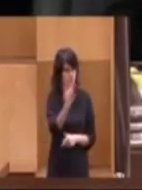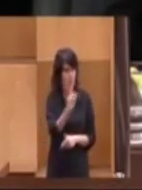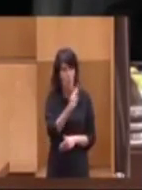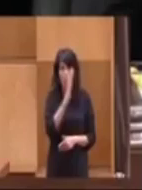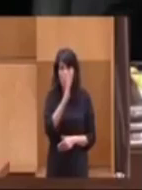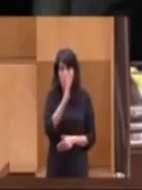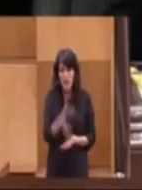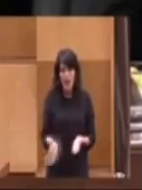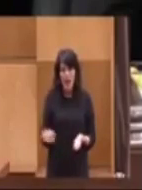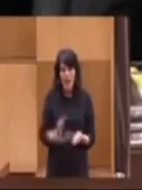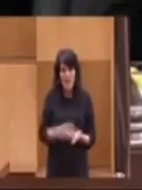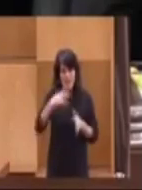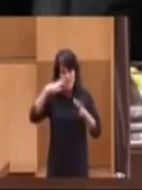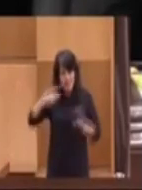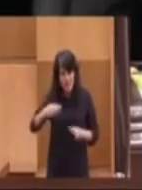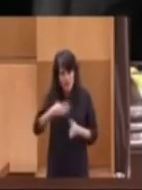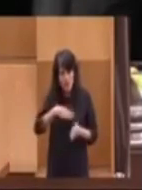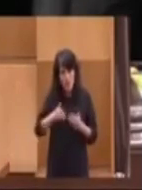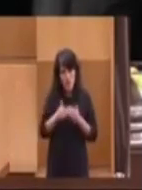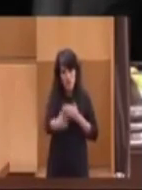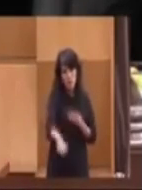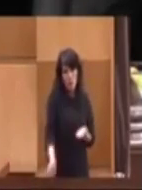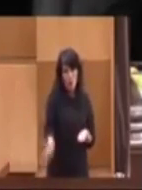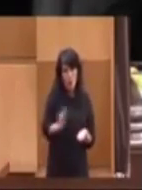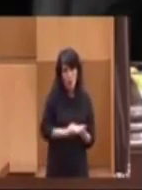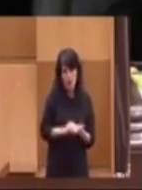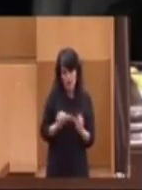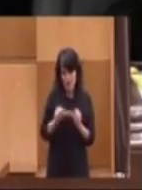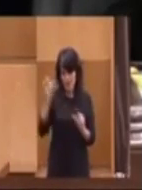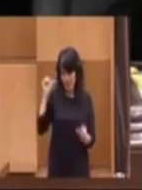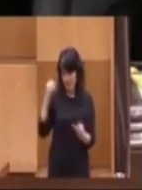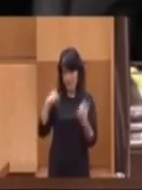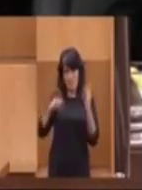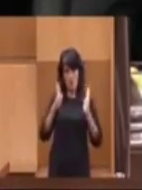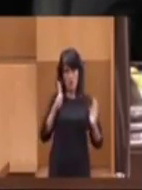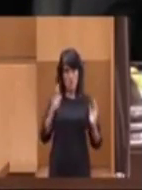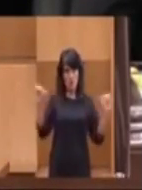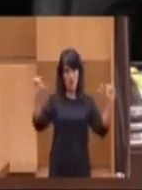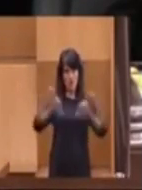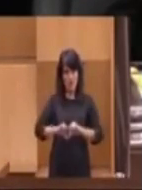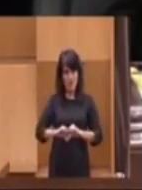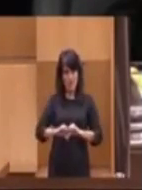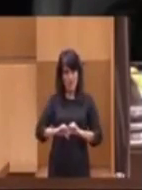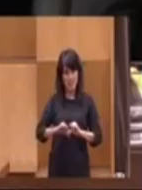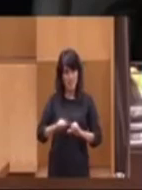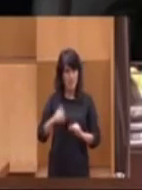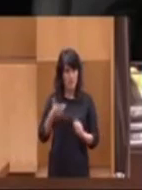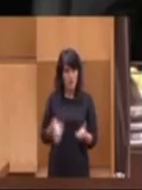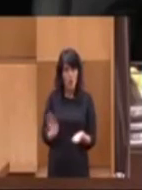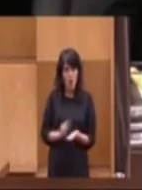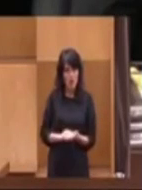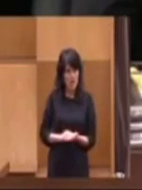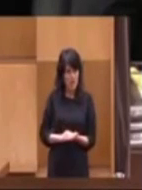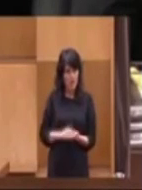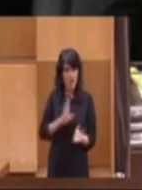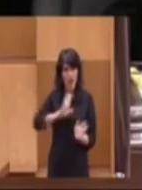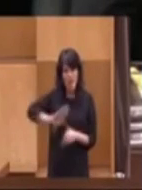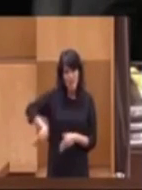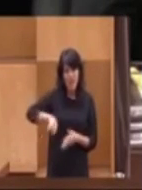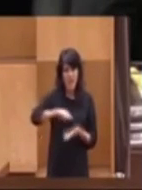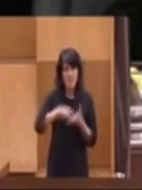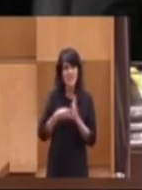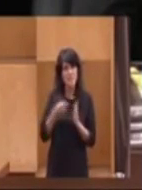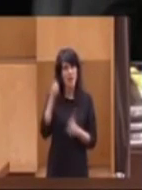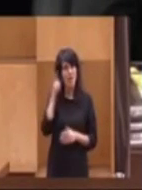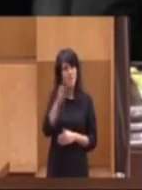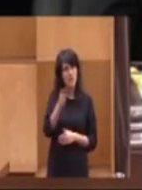tenemos el peligro de que vuelva ocurrir, como ha ocurrido en estos años de crisis, que al final el sistema de